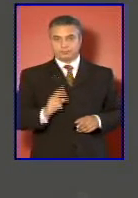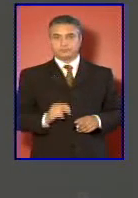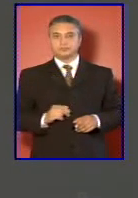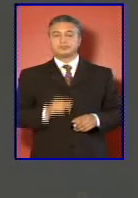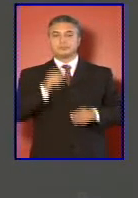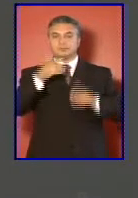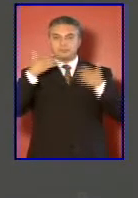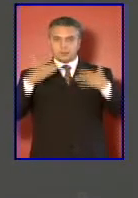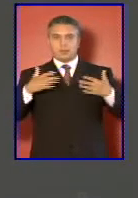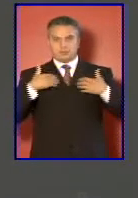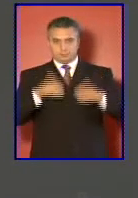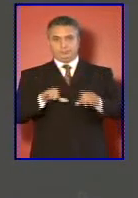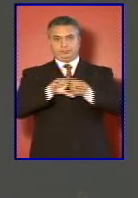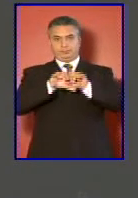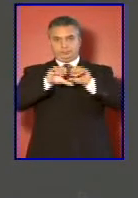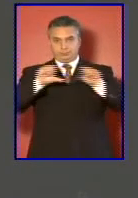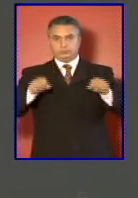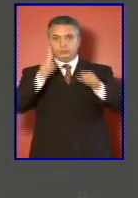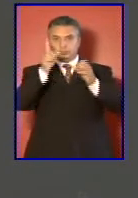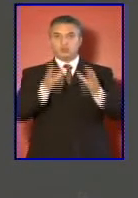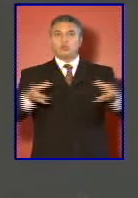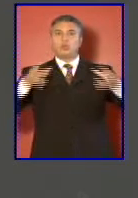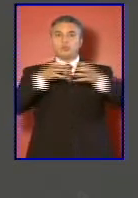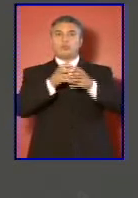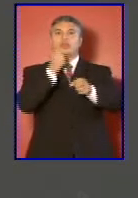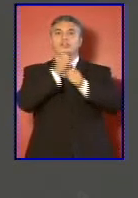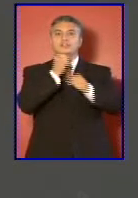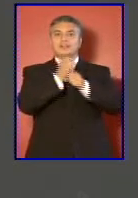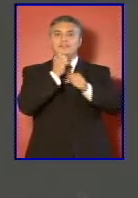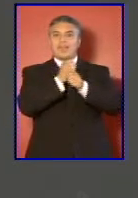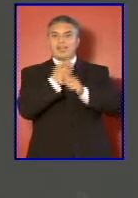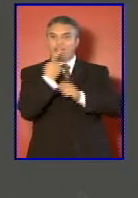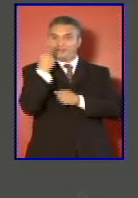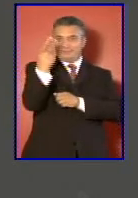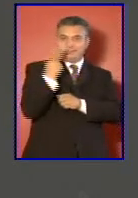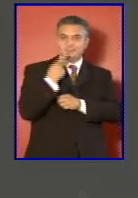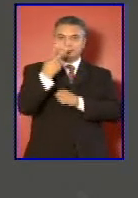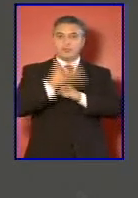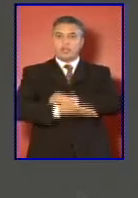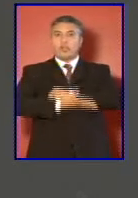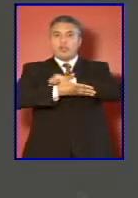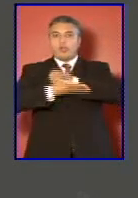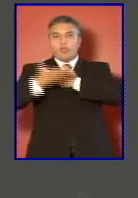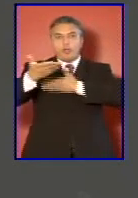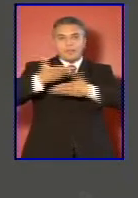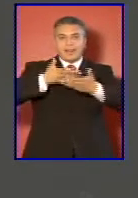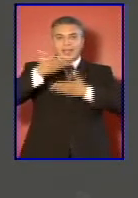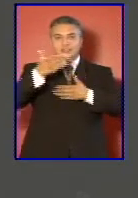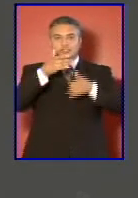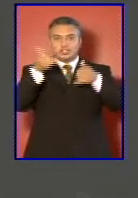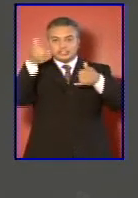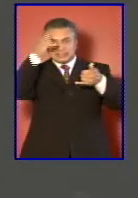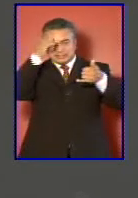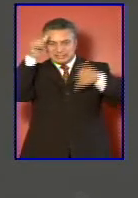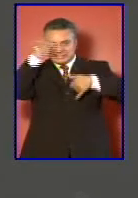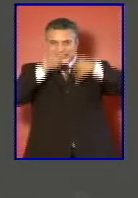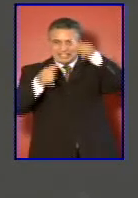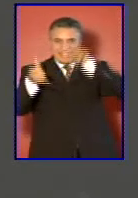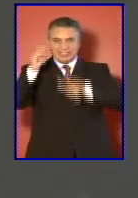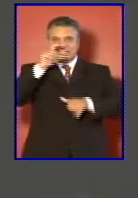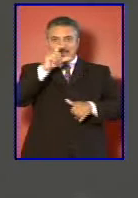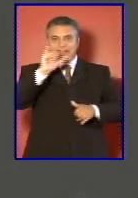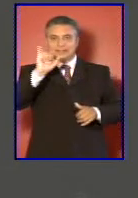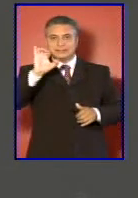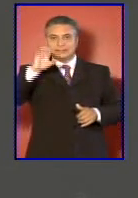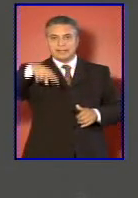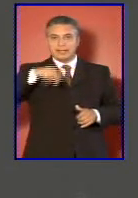conforma formamos un grupo de trabajo bilateral en materia de cooperación científica y definimos